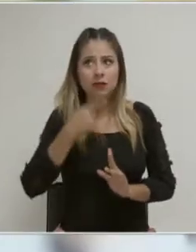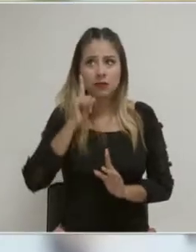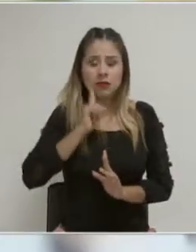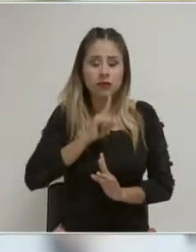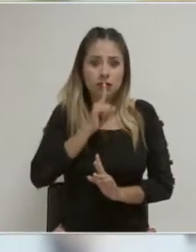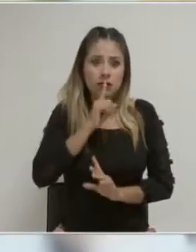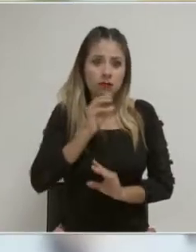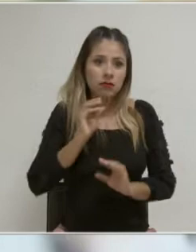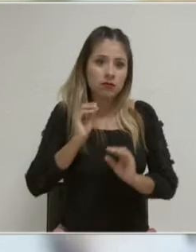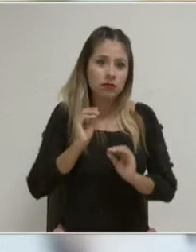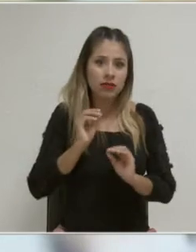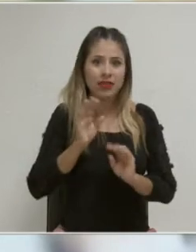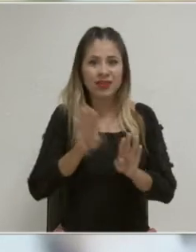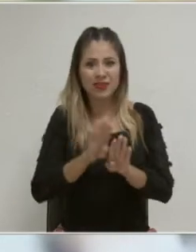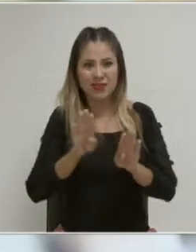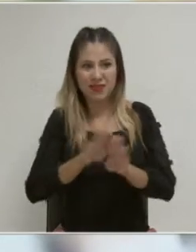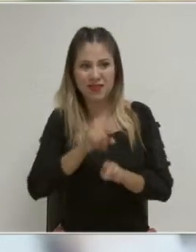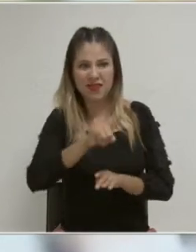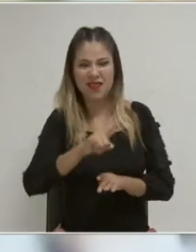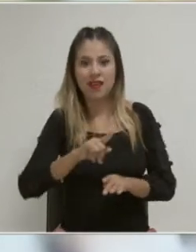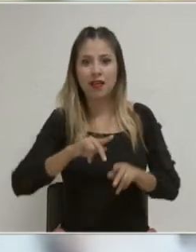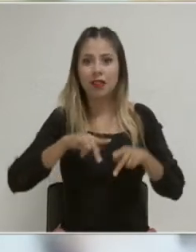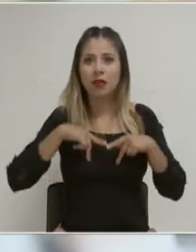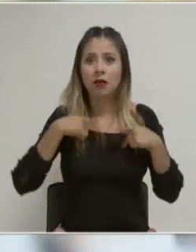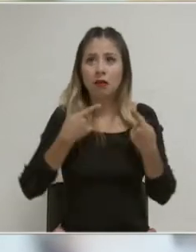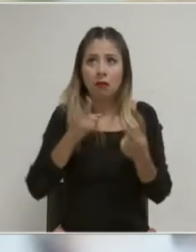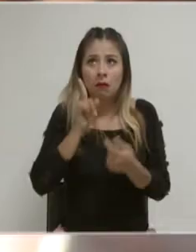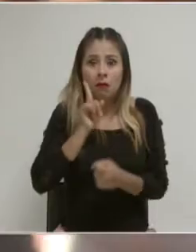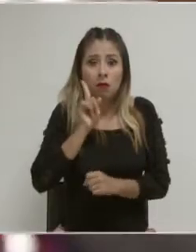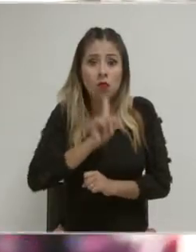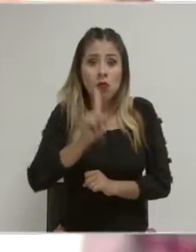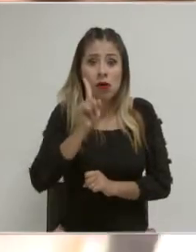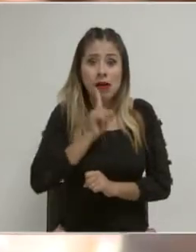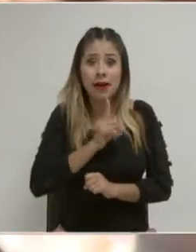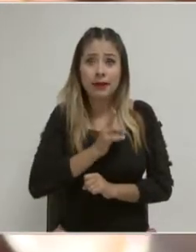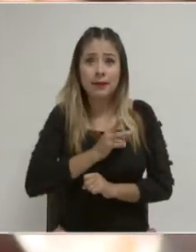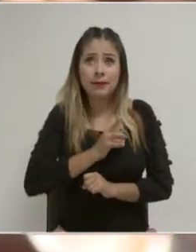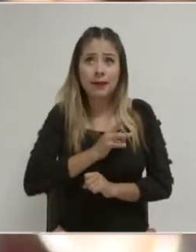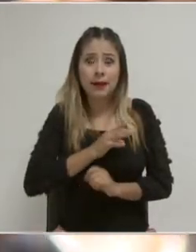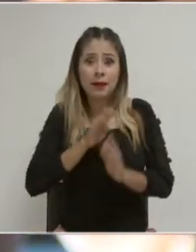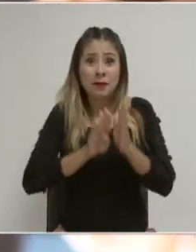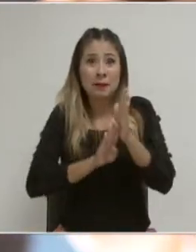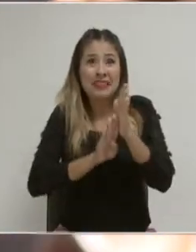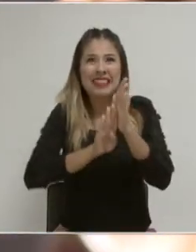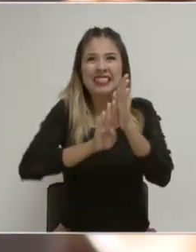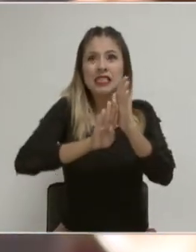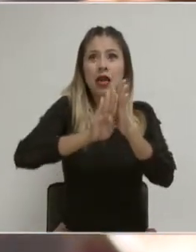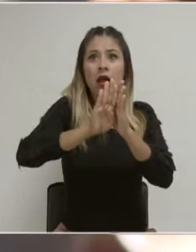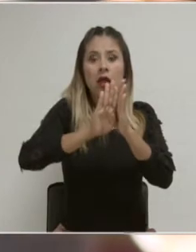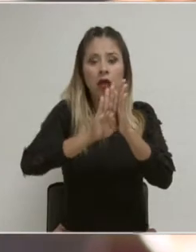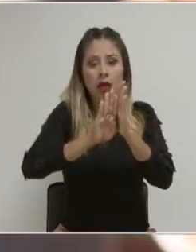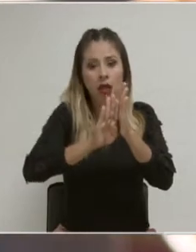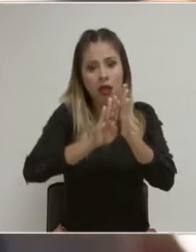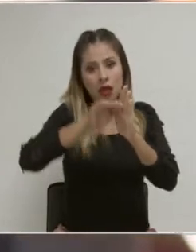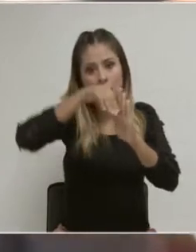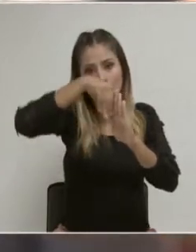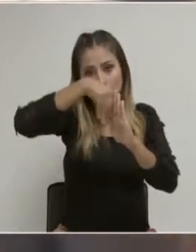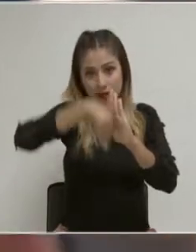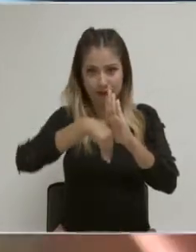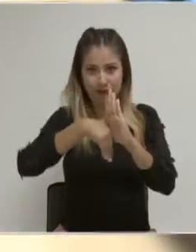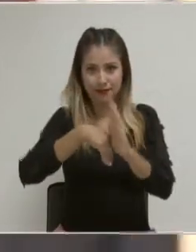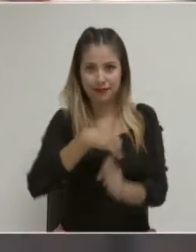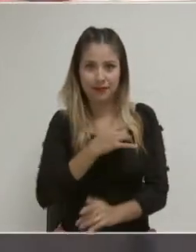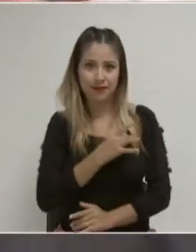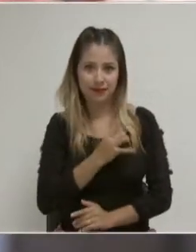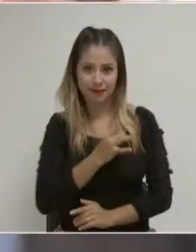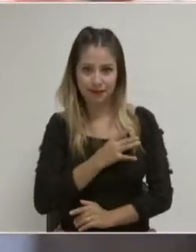impedir el ejercicio de sus cargos. No todos los estados tienen tipificado, lo tienen contemplado